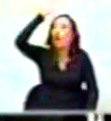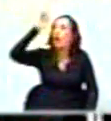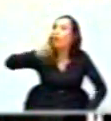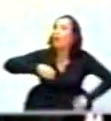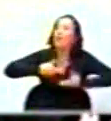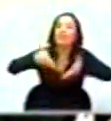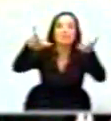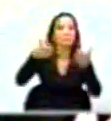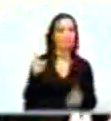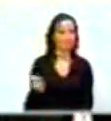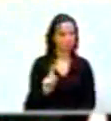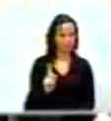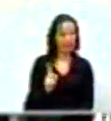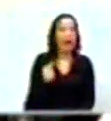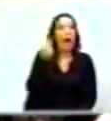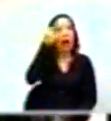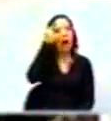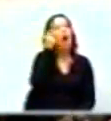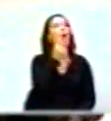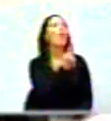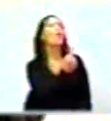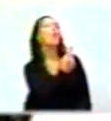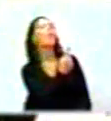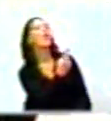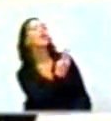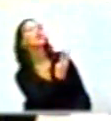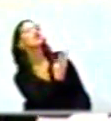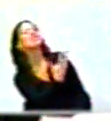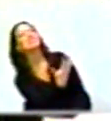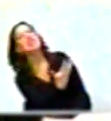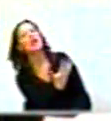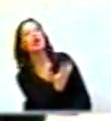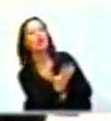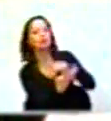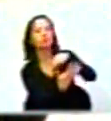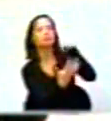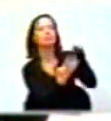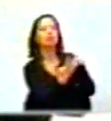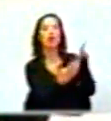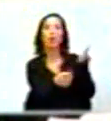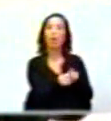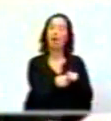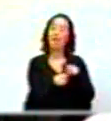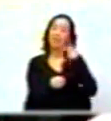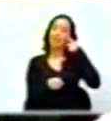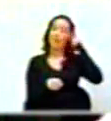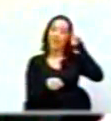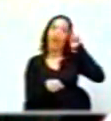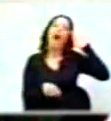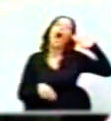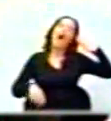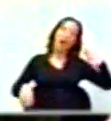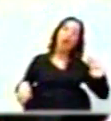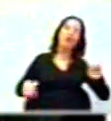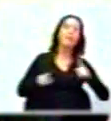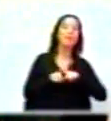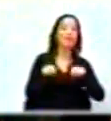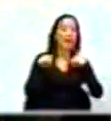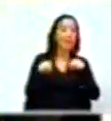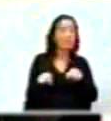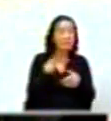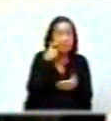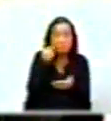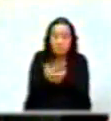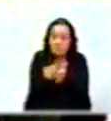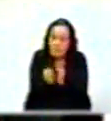que ese cuento de que unos 4 o 5 lo hicieron de manera fraudulenta vaya y venga. Aquí la esencia de